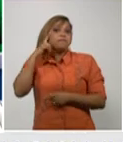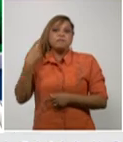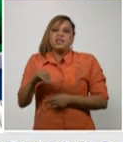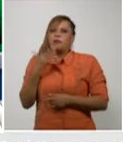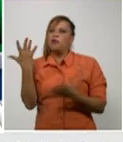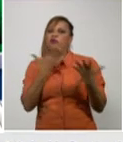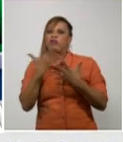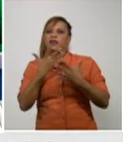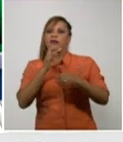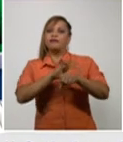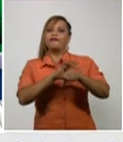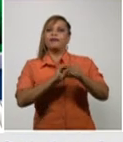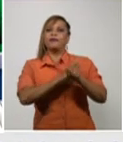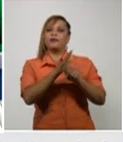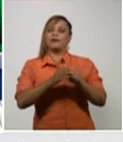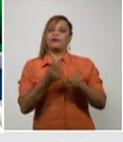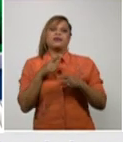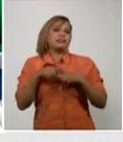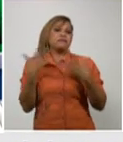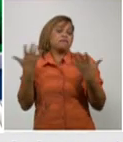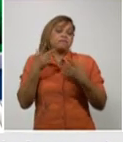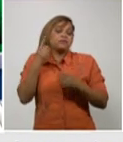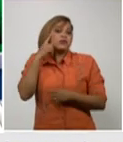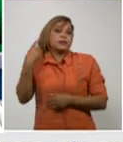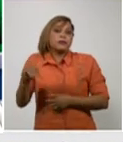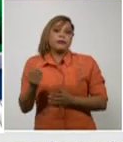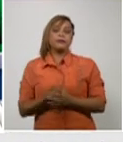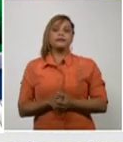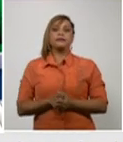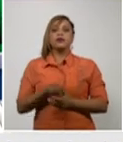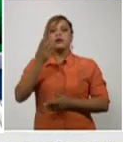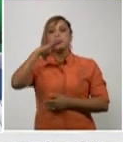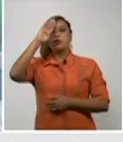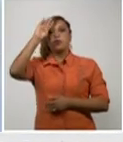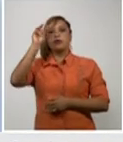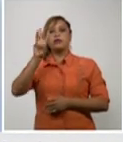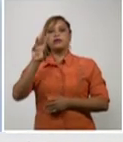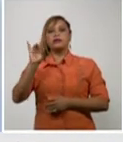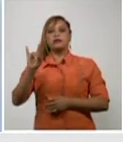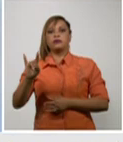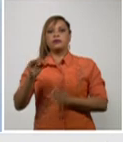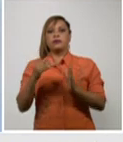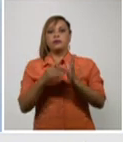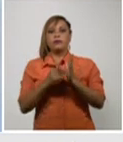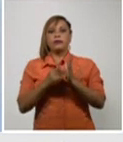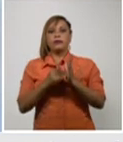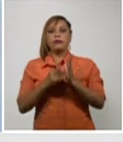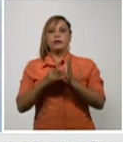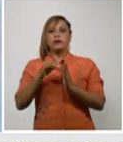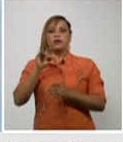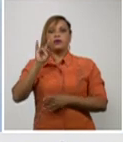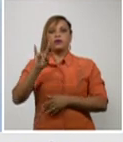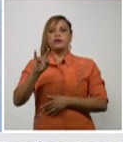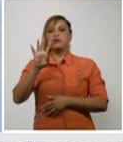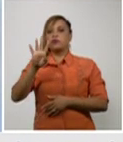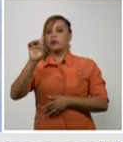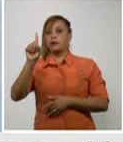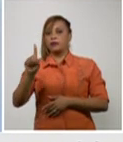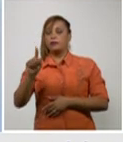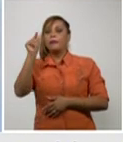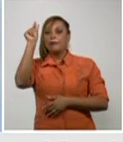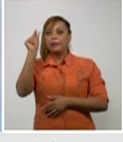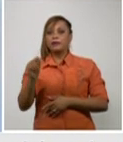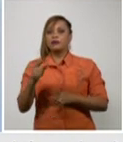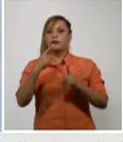enfermedad Cuba con 39.941 pacientes